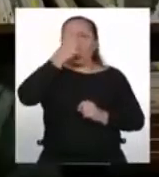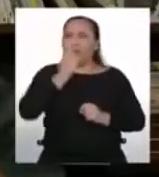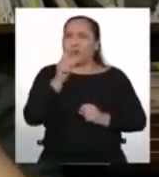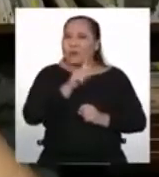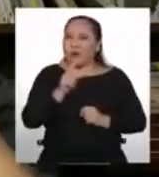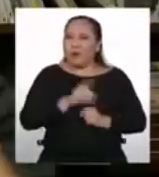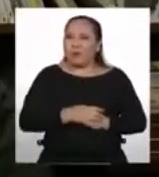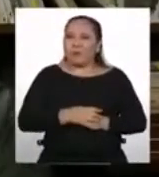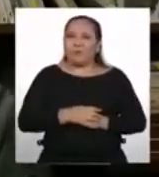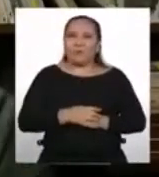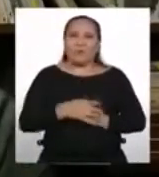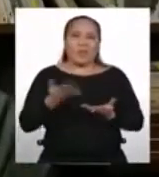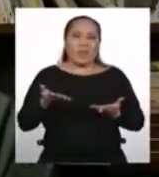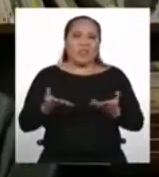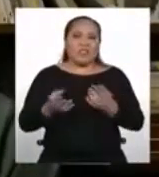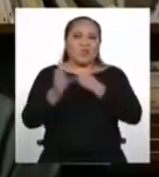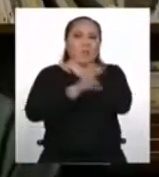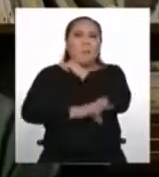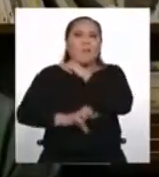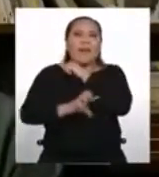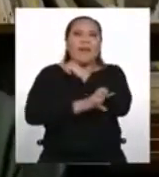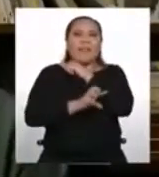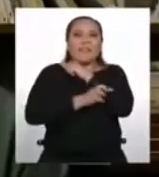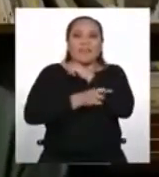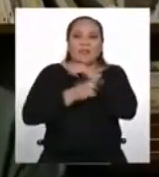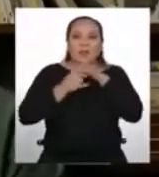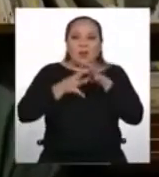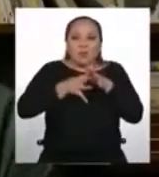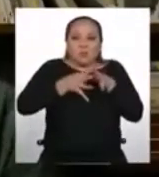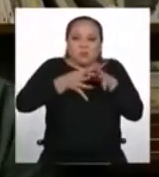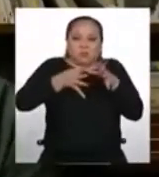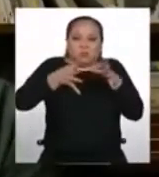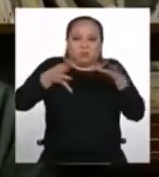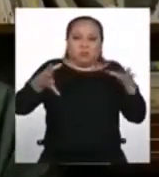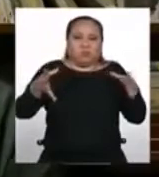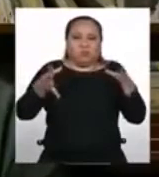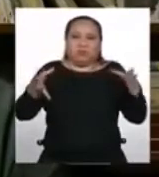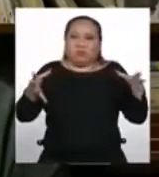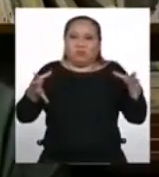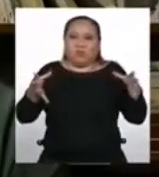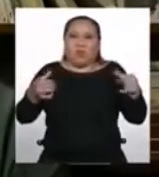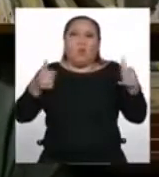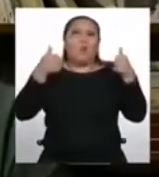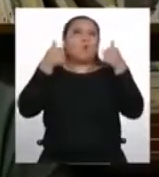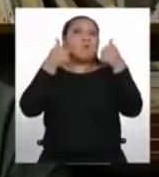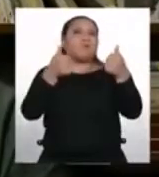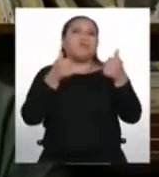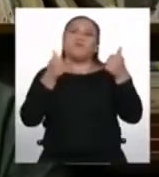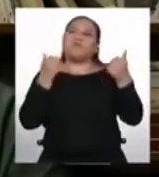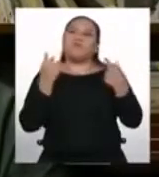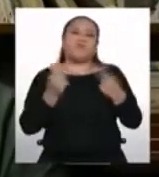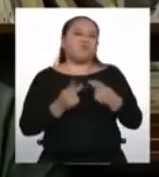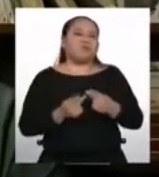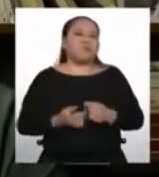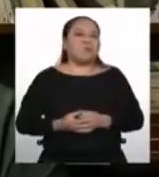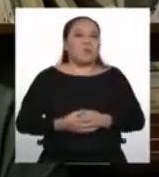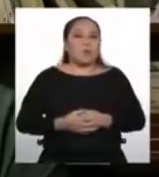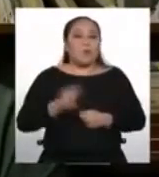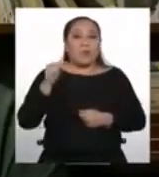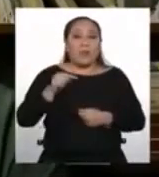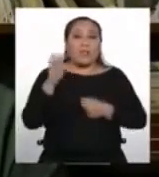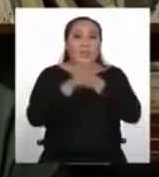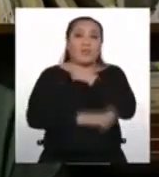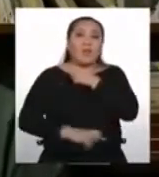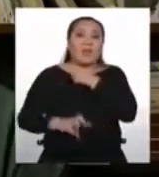ser un país con una mayor riqueza, ¿no? Porque es un